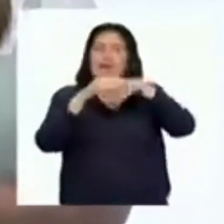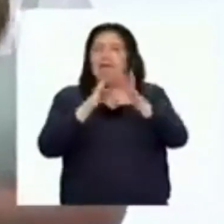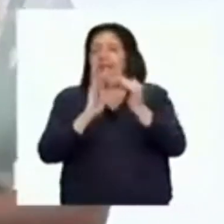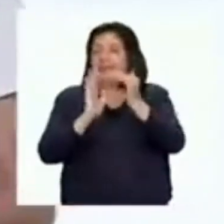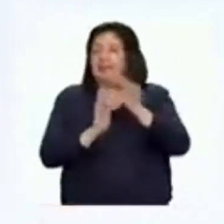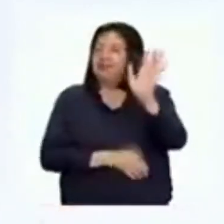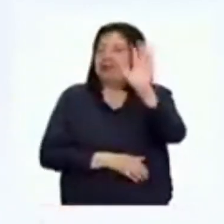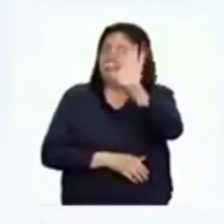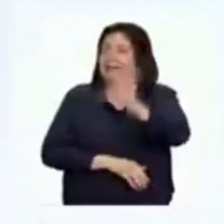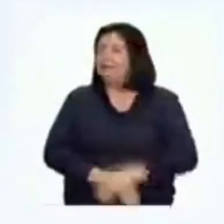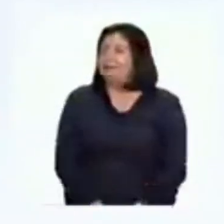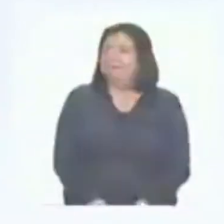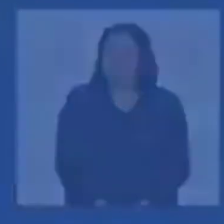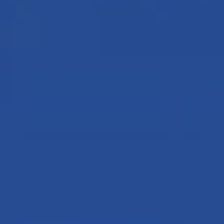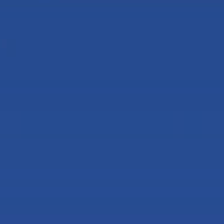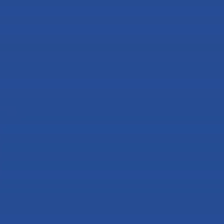Casa. ¡Chao, chao!